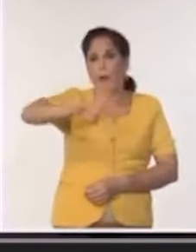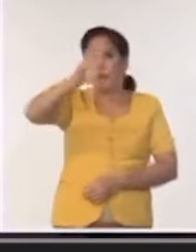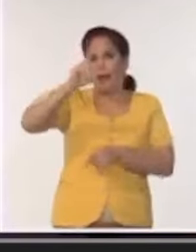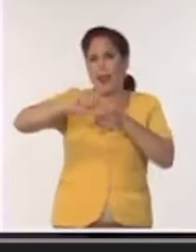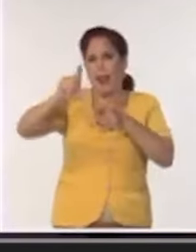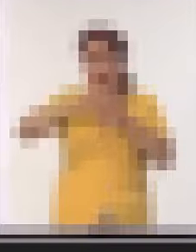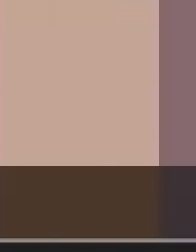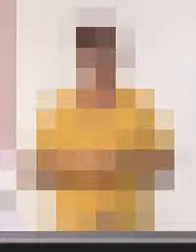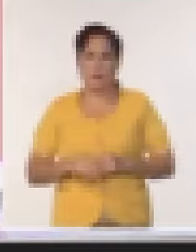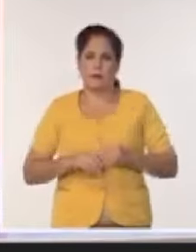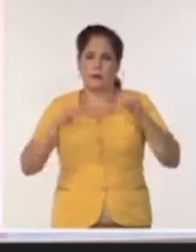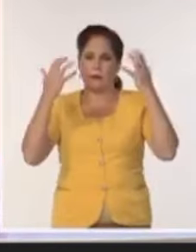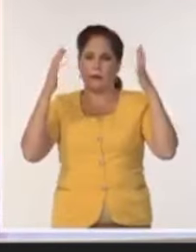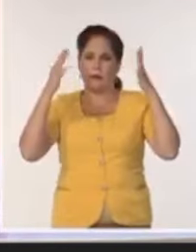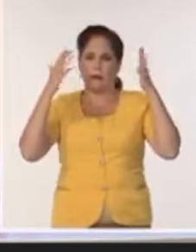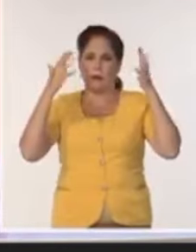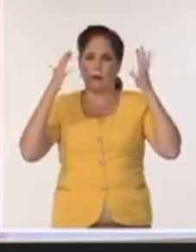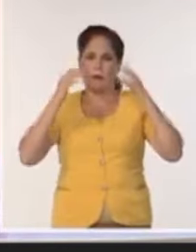para la montaña.